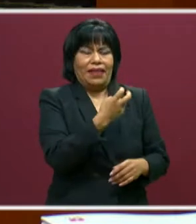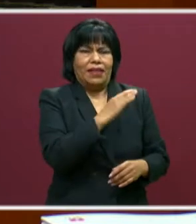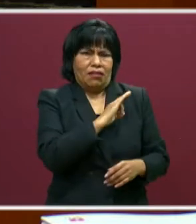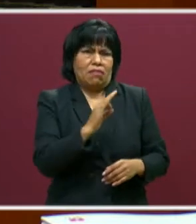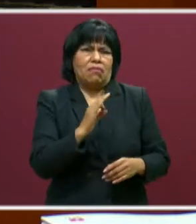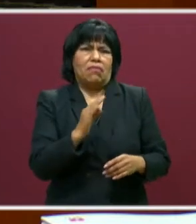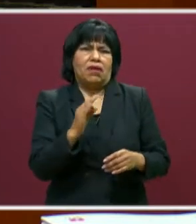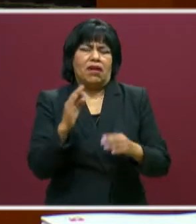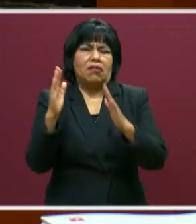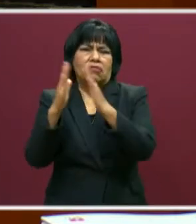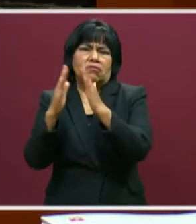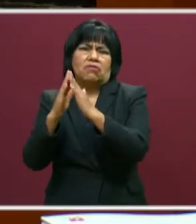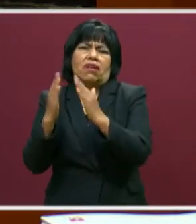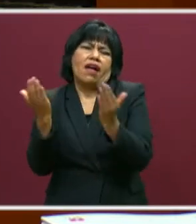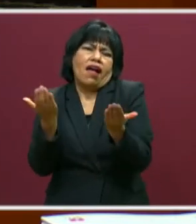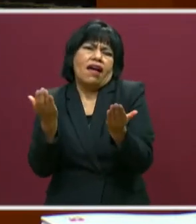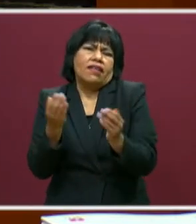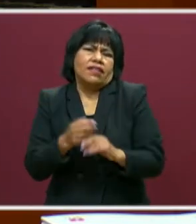hacer en su casa.